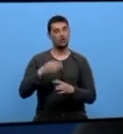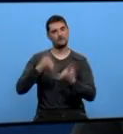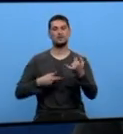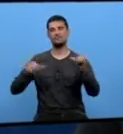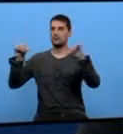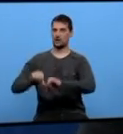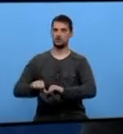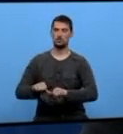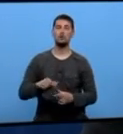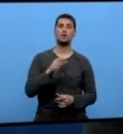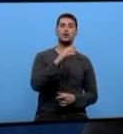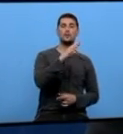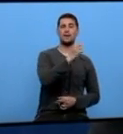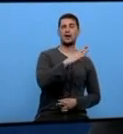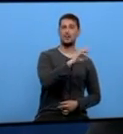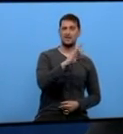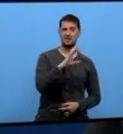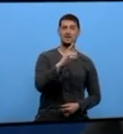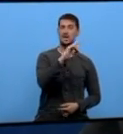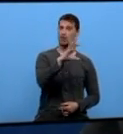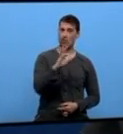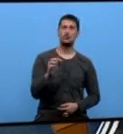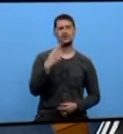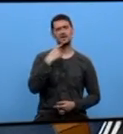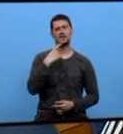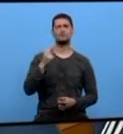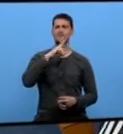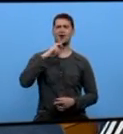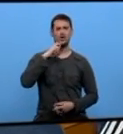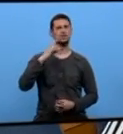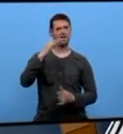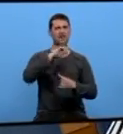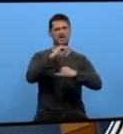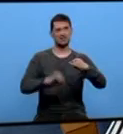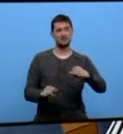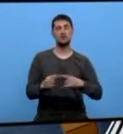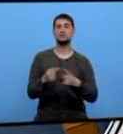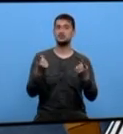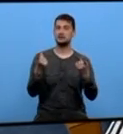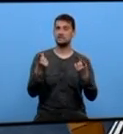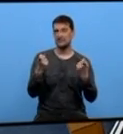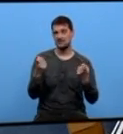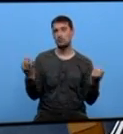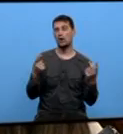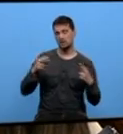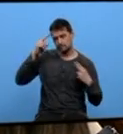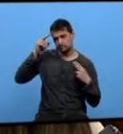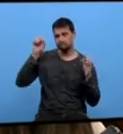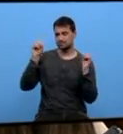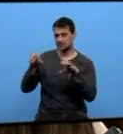Bernabé Tierno considera que actualmente existe unha profunda crise de valores de que resulta necesario inculcar cualidades como a honestidade,